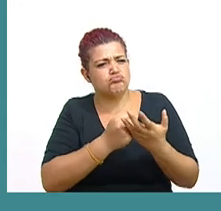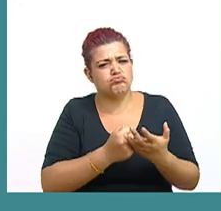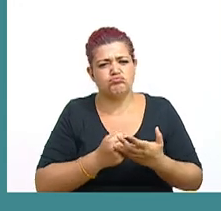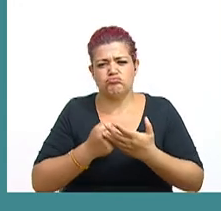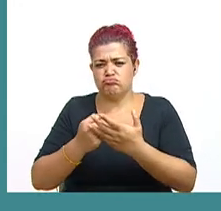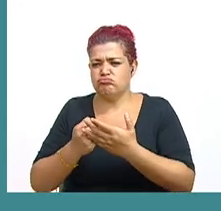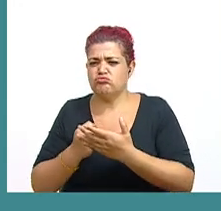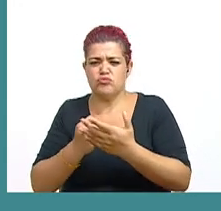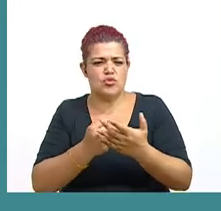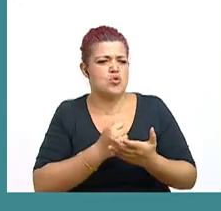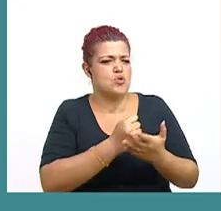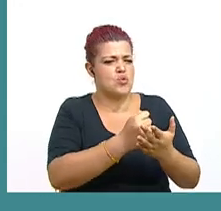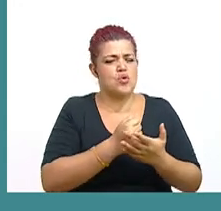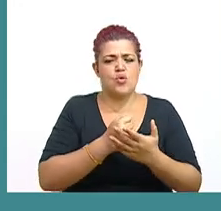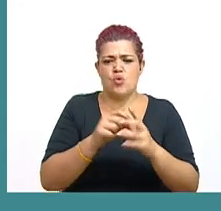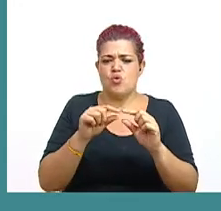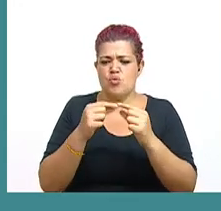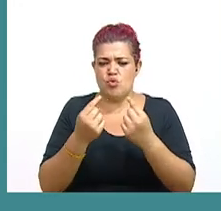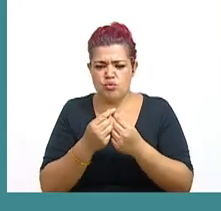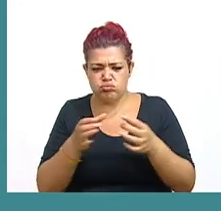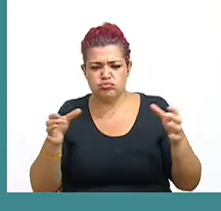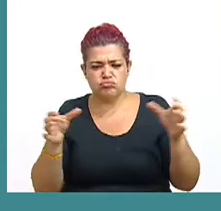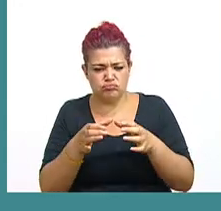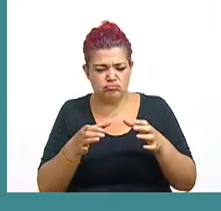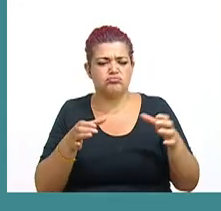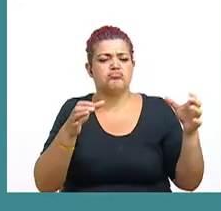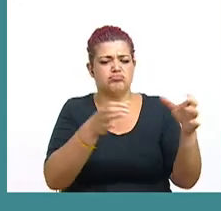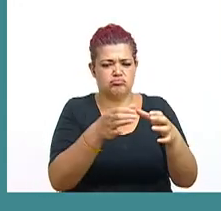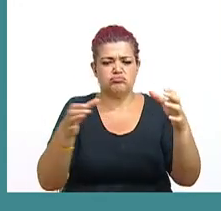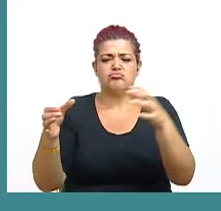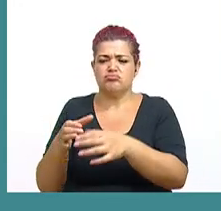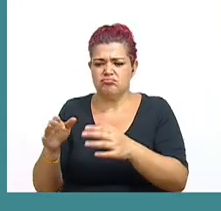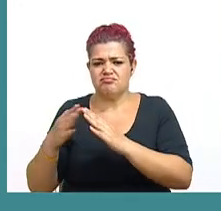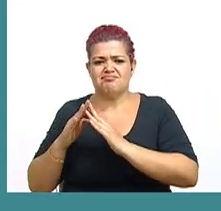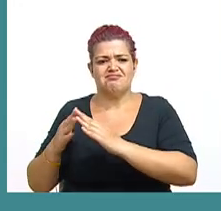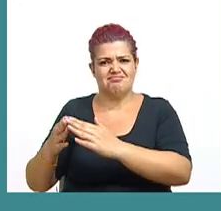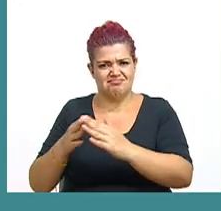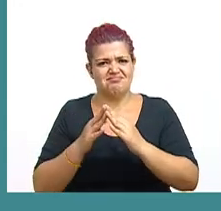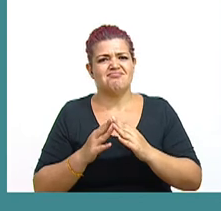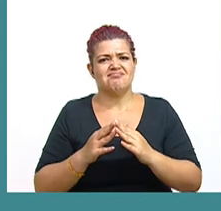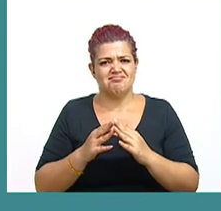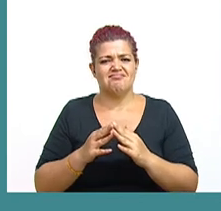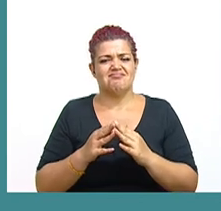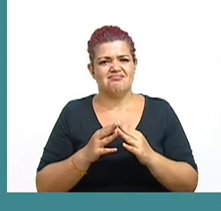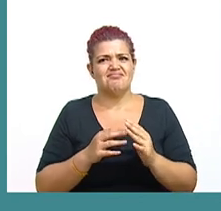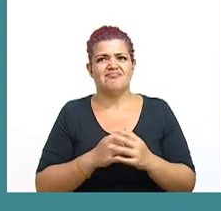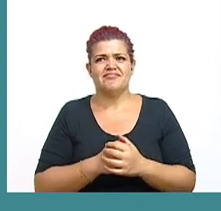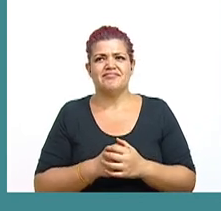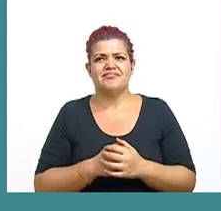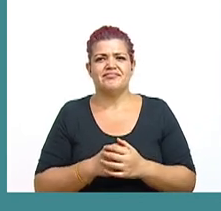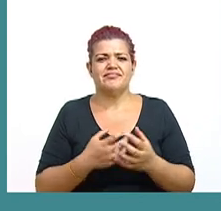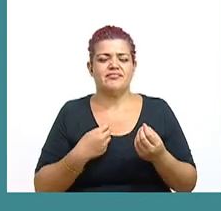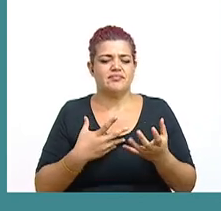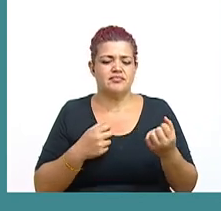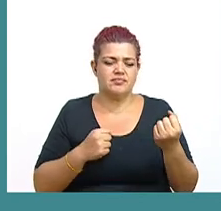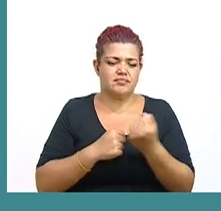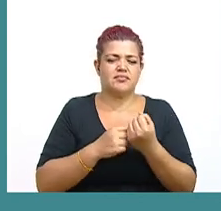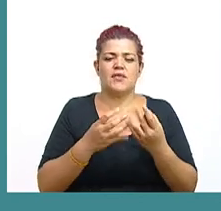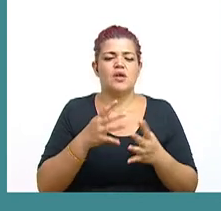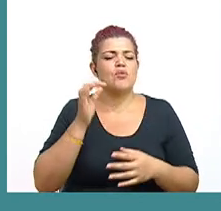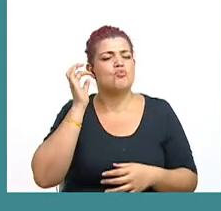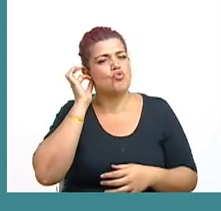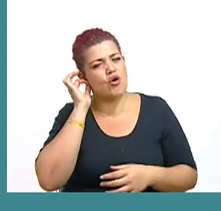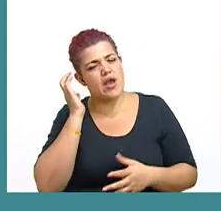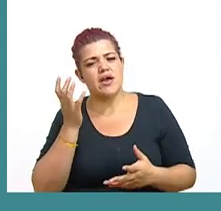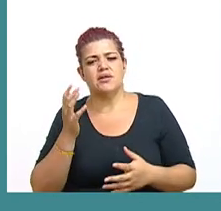sociedad civil. Últimamente también apoyando mucho, y desde siempre, sectores de mujeres,